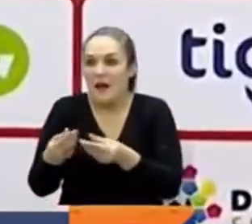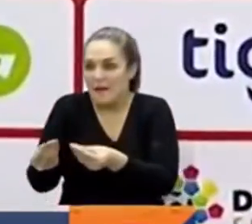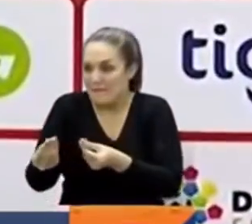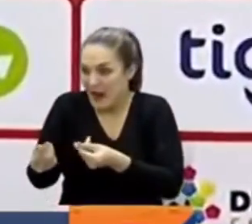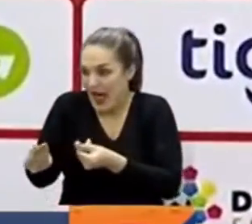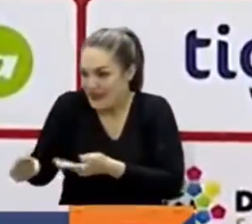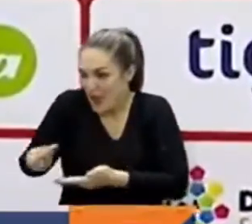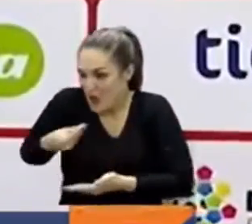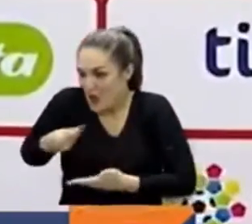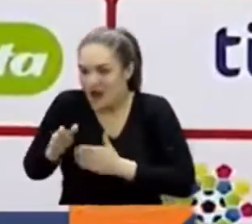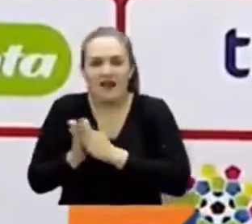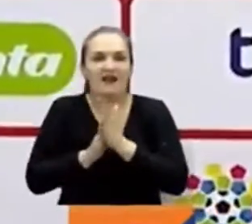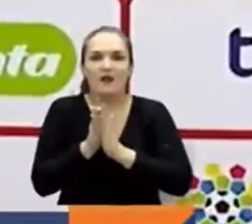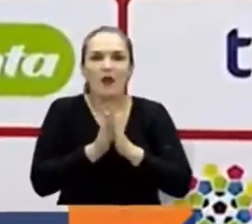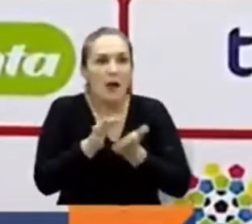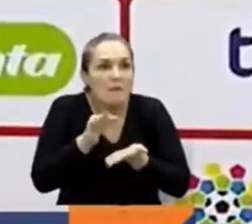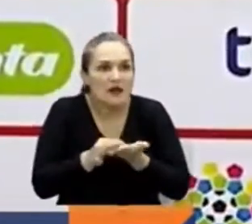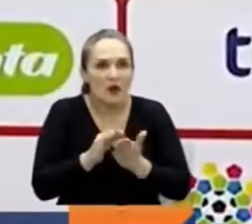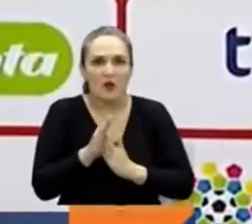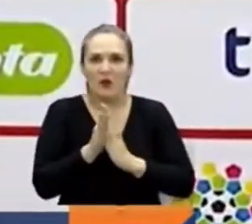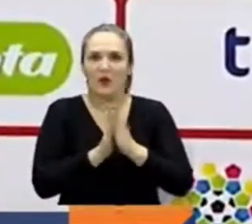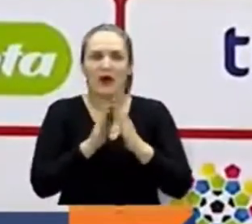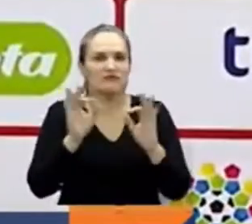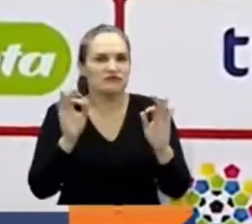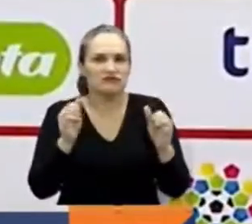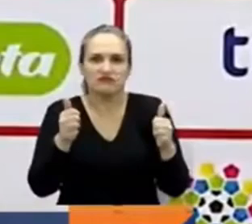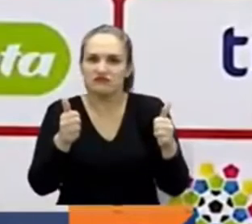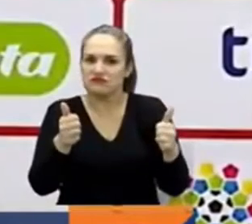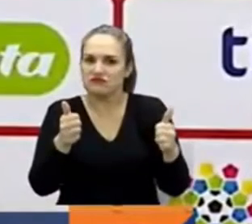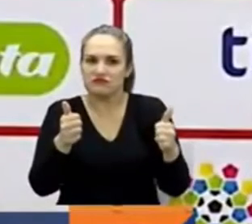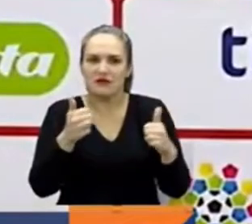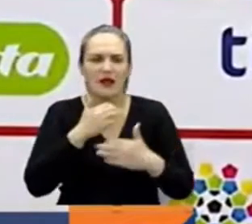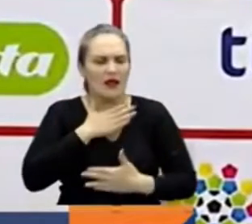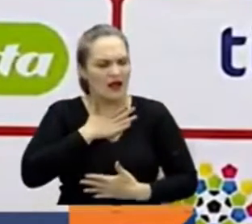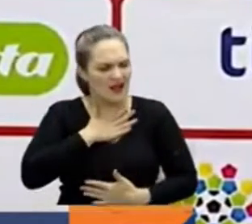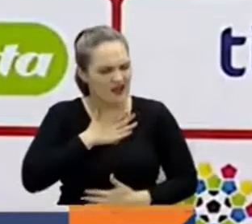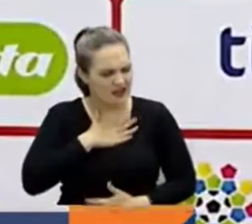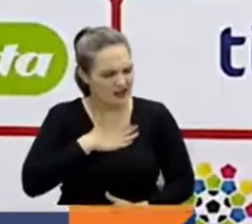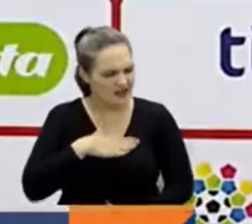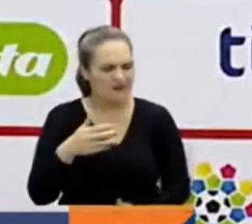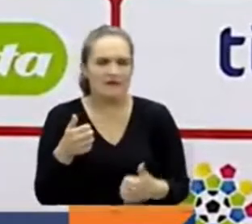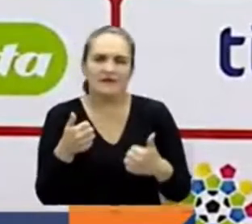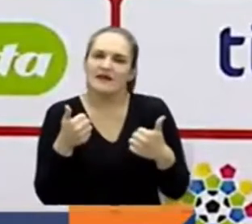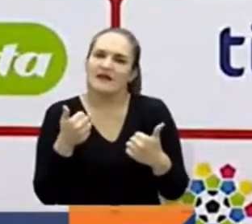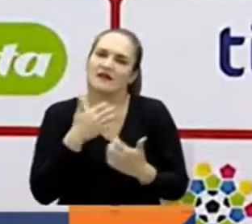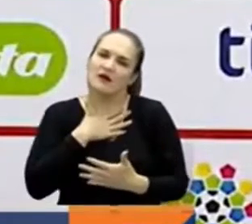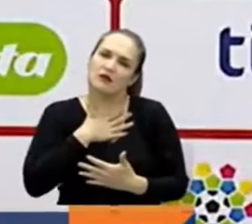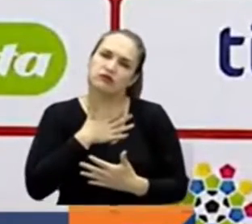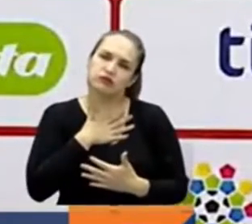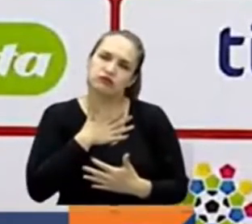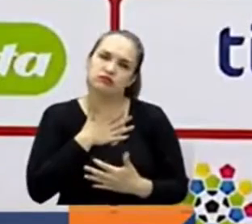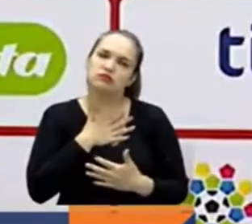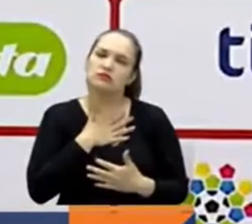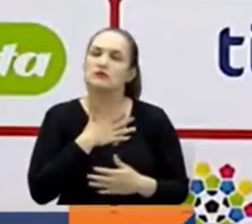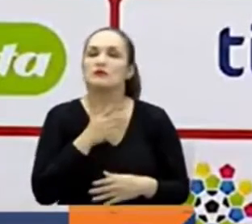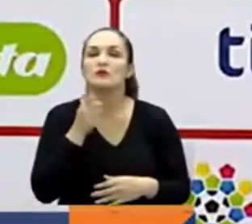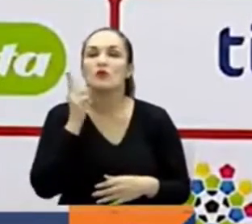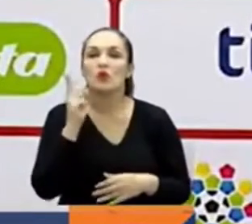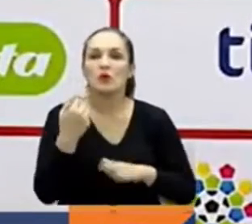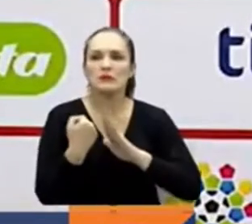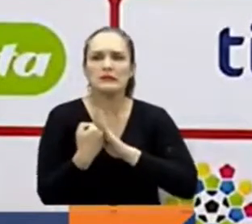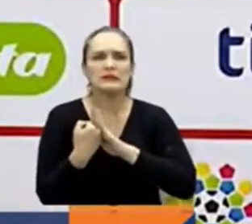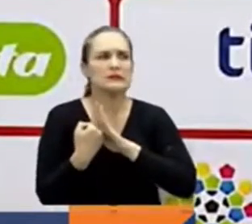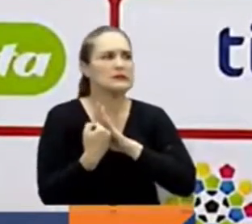es un alivio grande, sobre todo por la presión